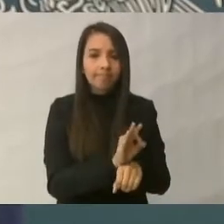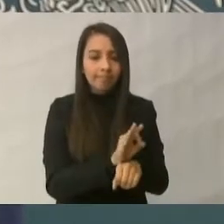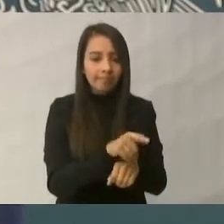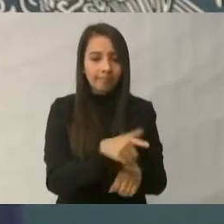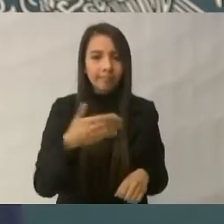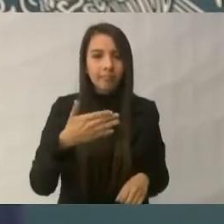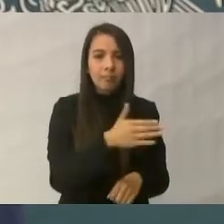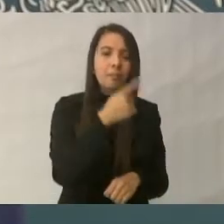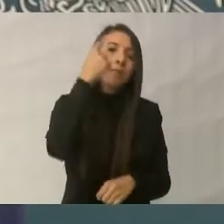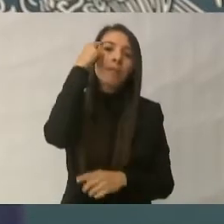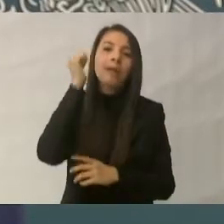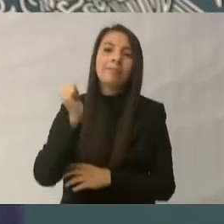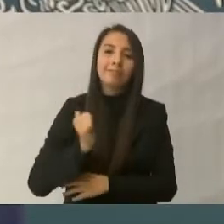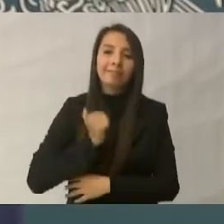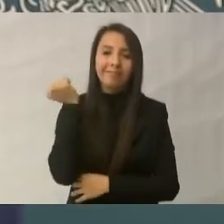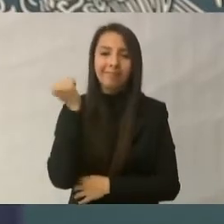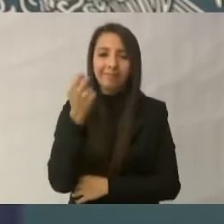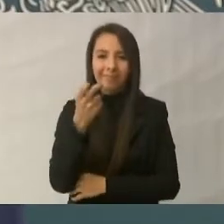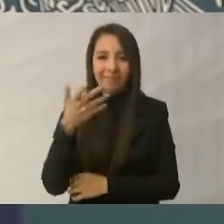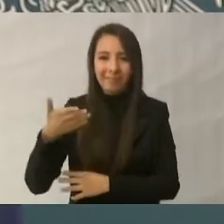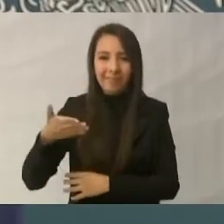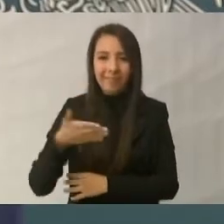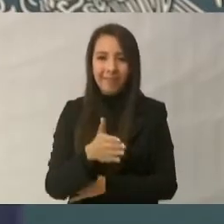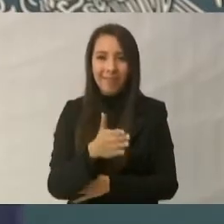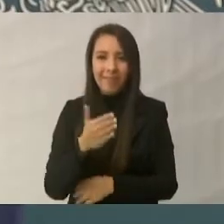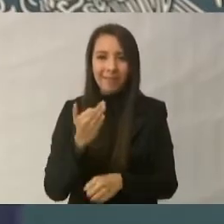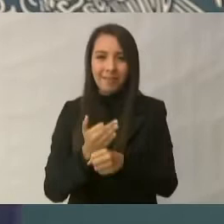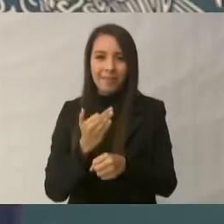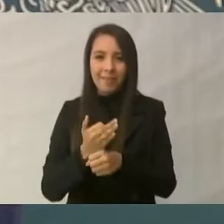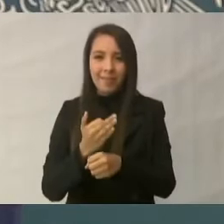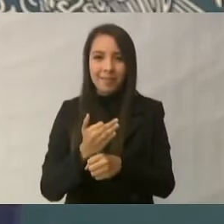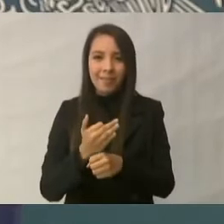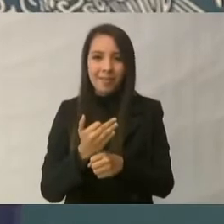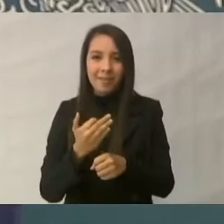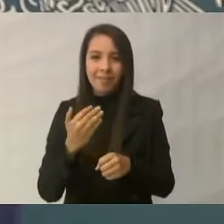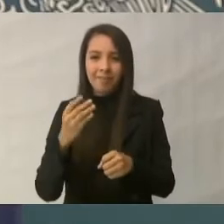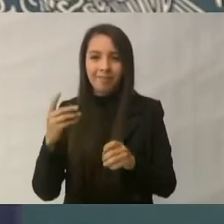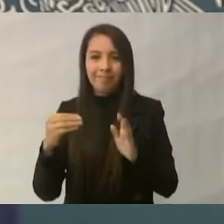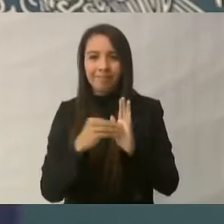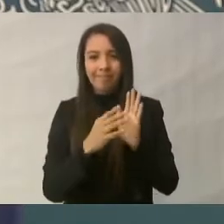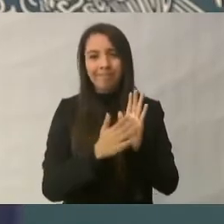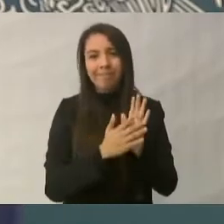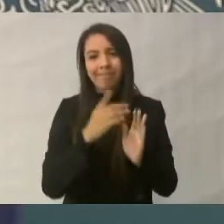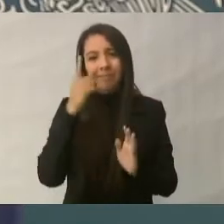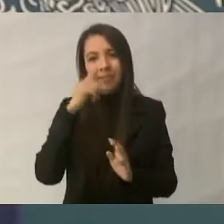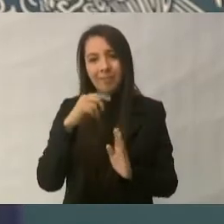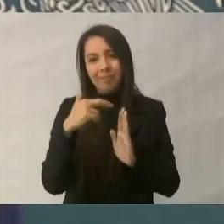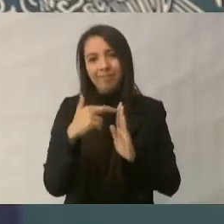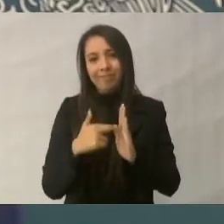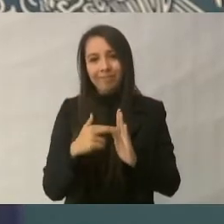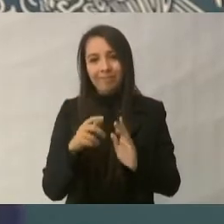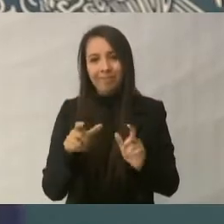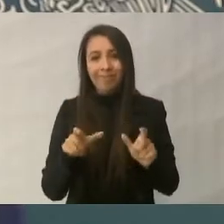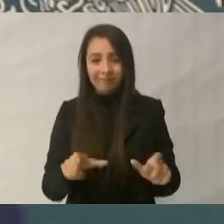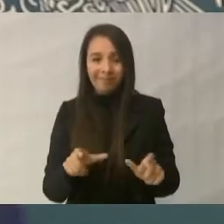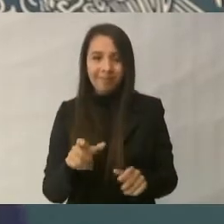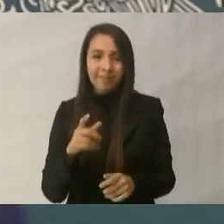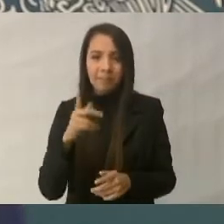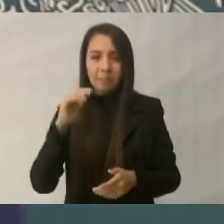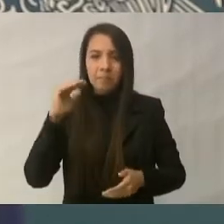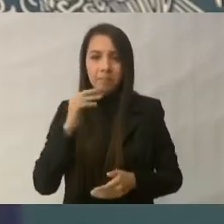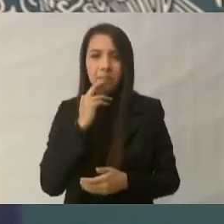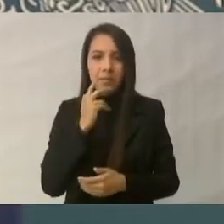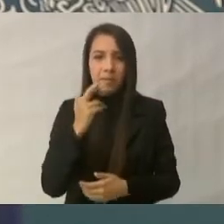pesqueros que están ahorita vedados por esta condición. Y hemos estado realizando diferentes